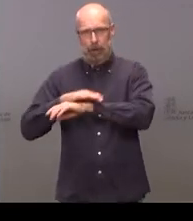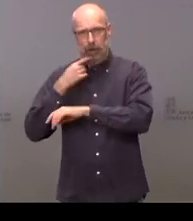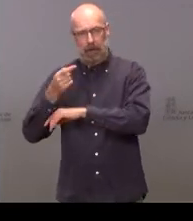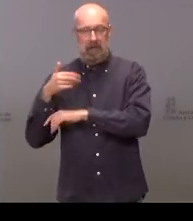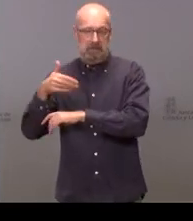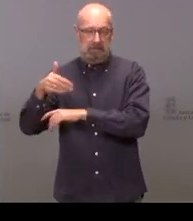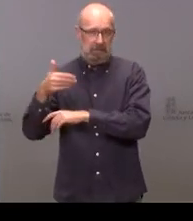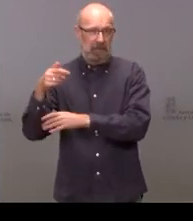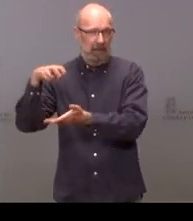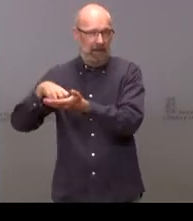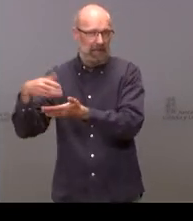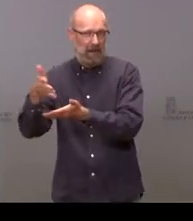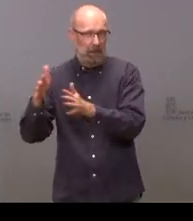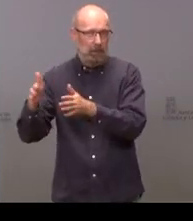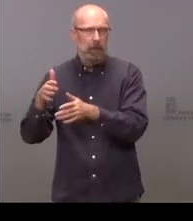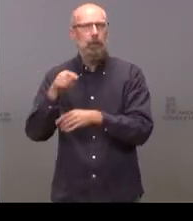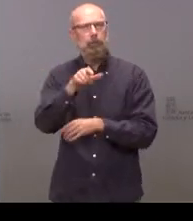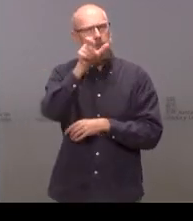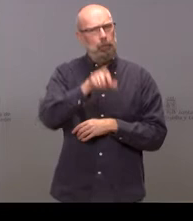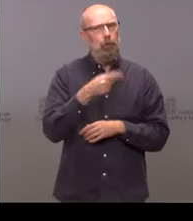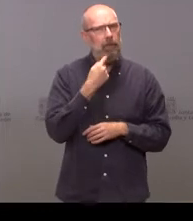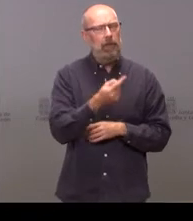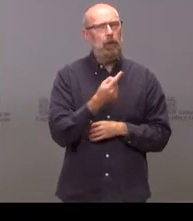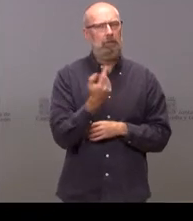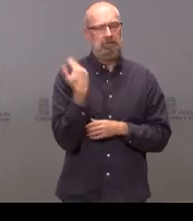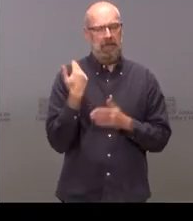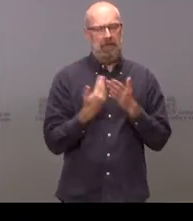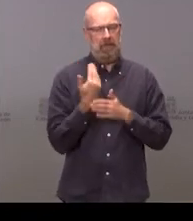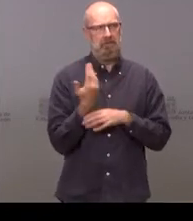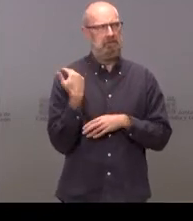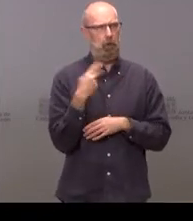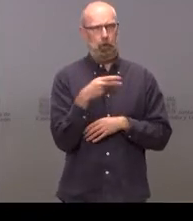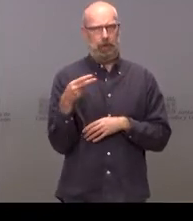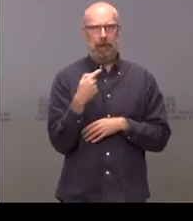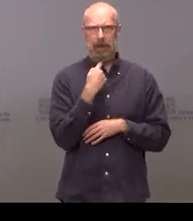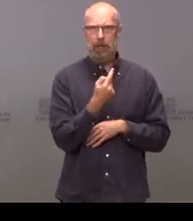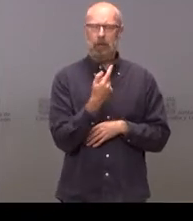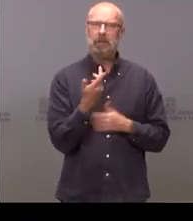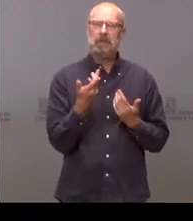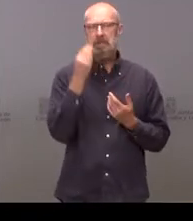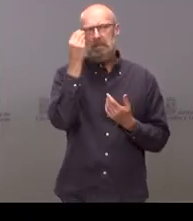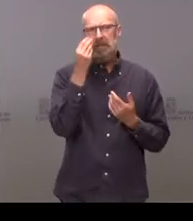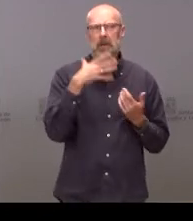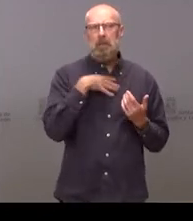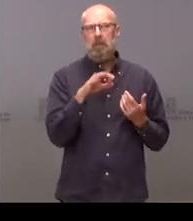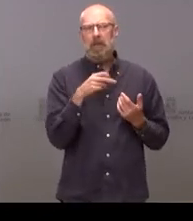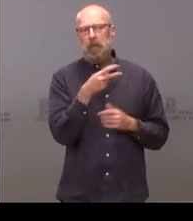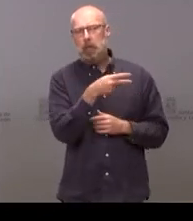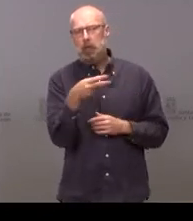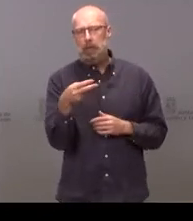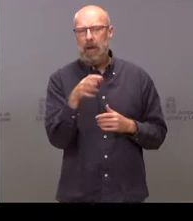dijo hace unos días que hace dos semanas que bueno, que calculaba que más o menos en dos semanas